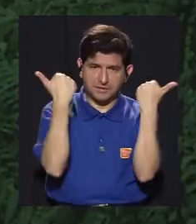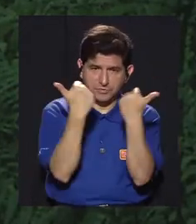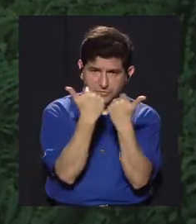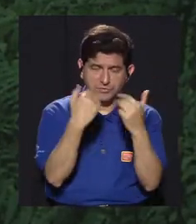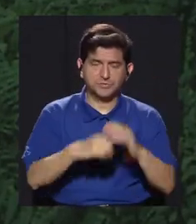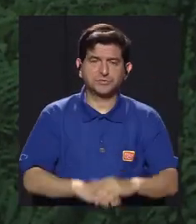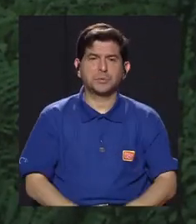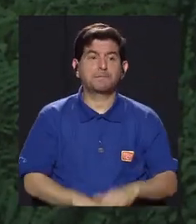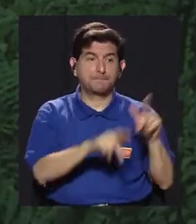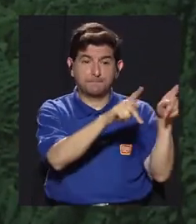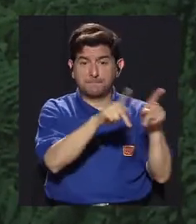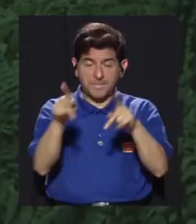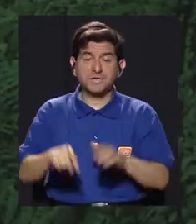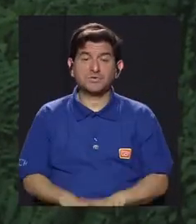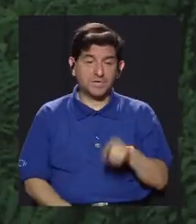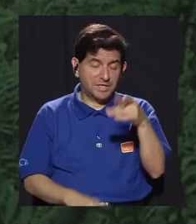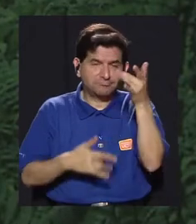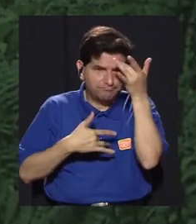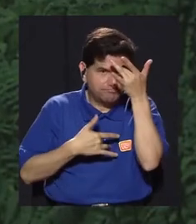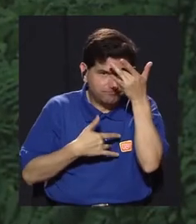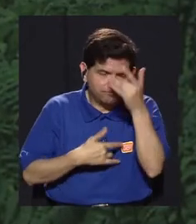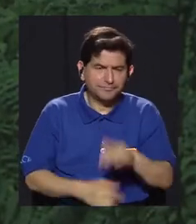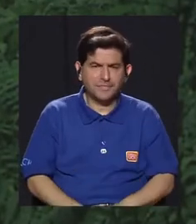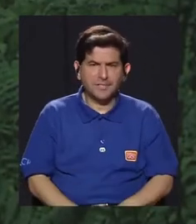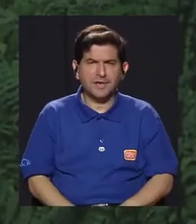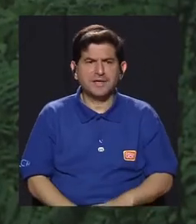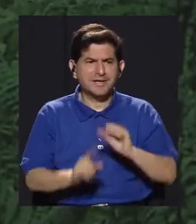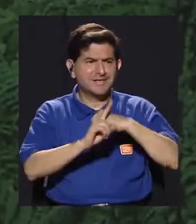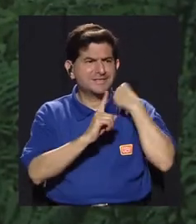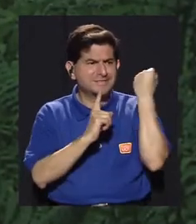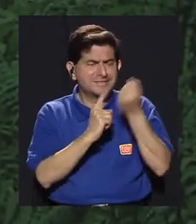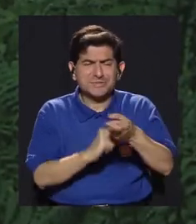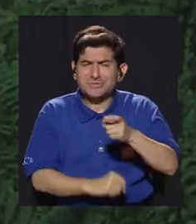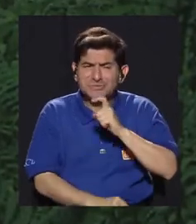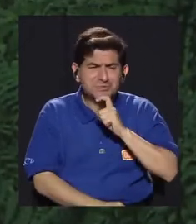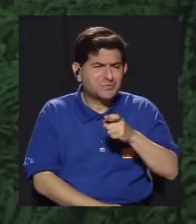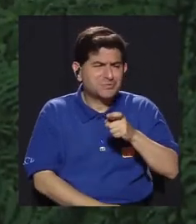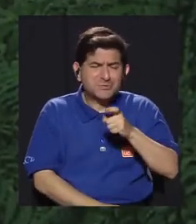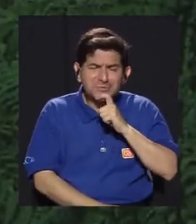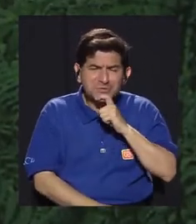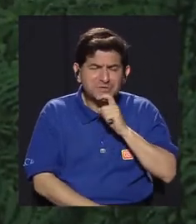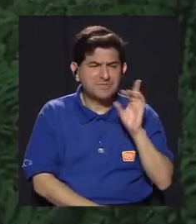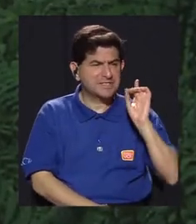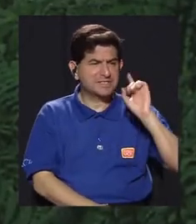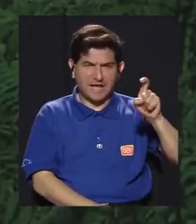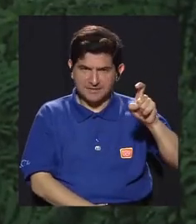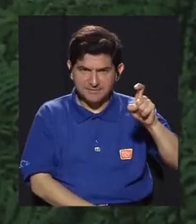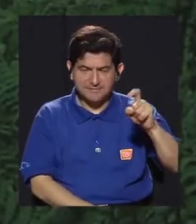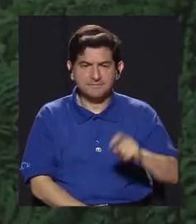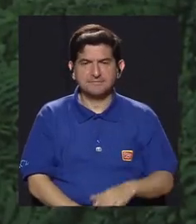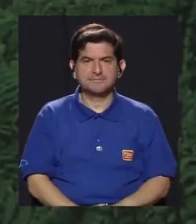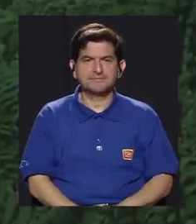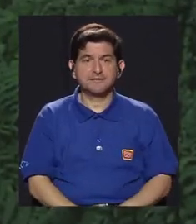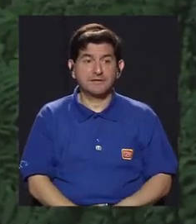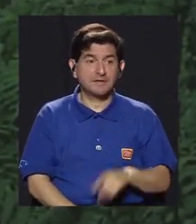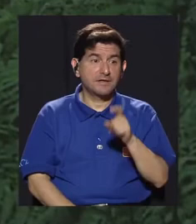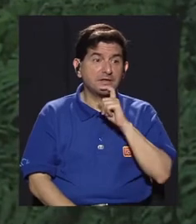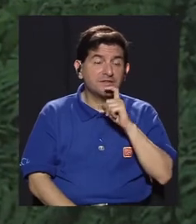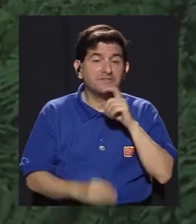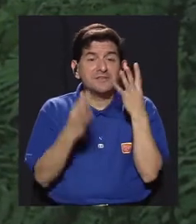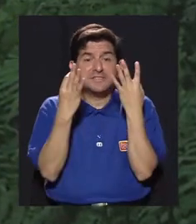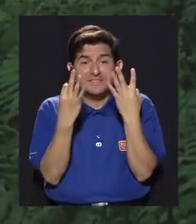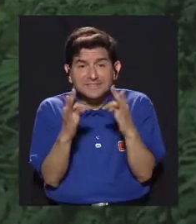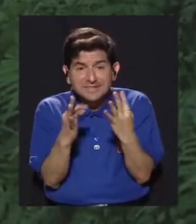asociación y personas con fibromialgia que ha sido una condición difícil, a veces difícil de diagnosticar y